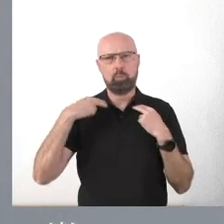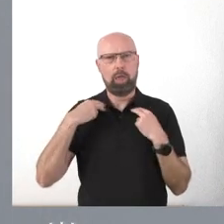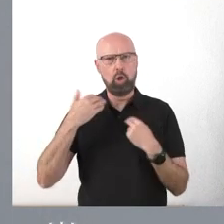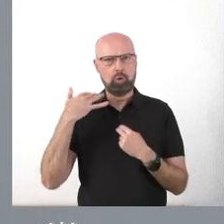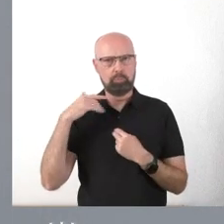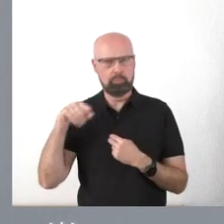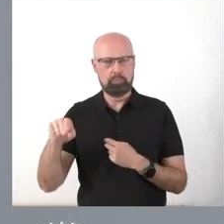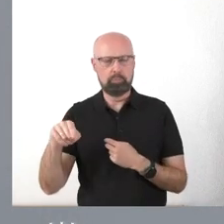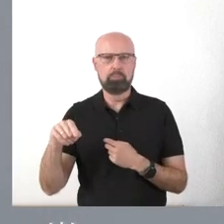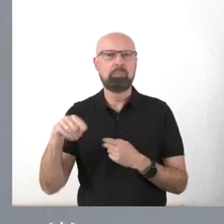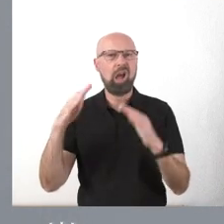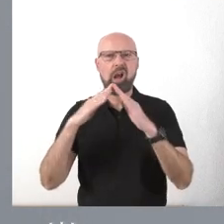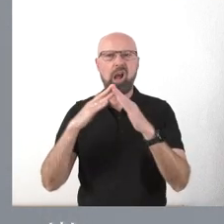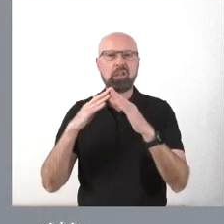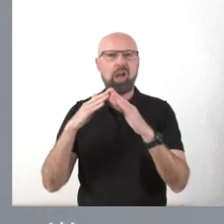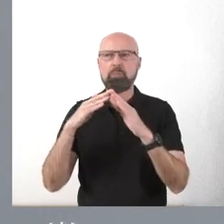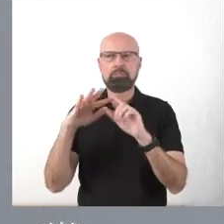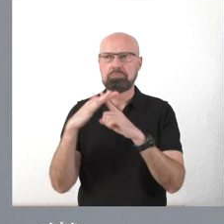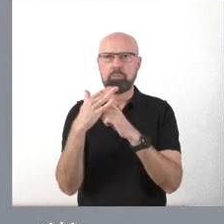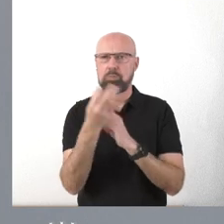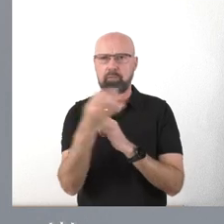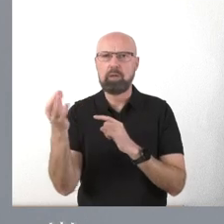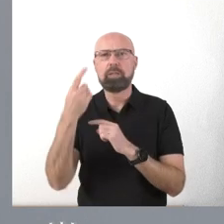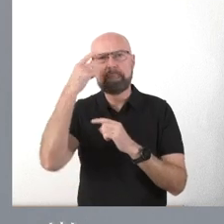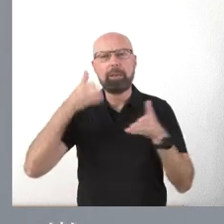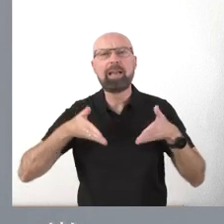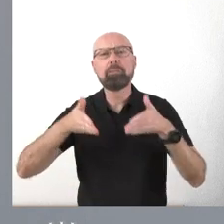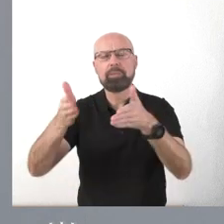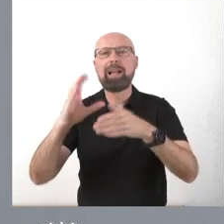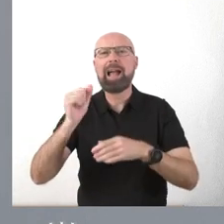extraordinarias. Está, como usted sabe, en la carrera de San Jerónimo